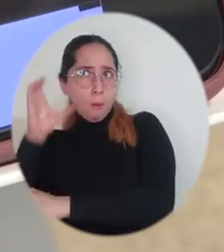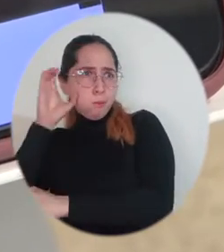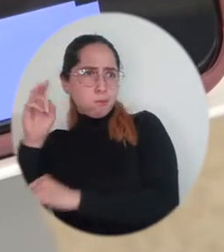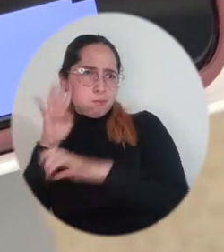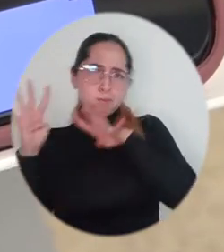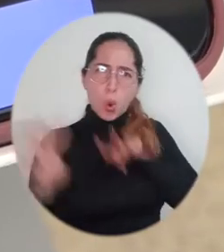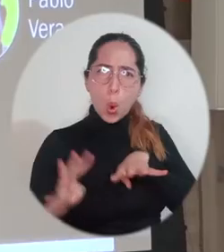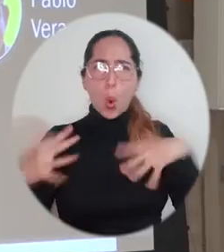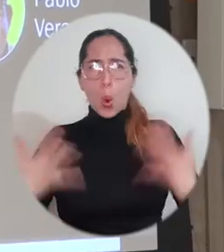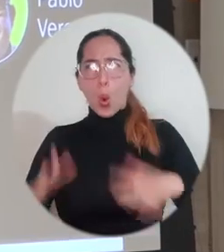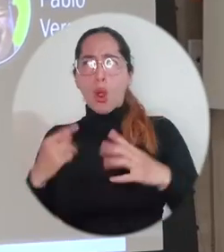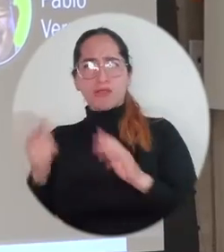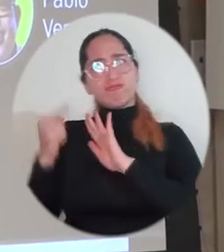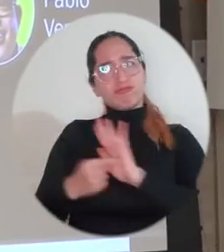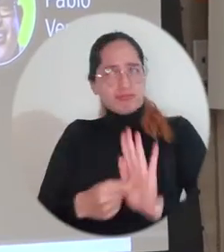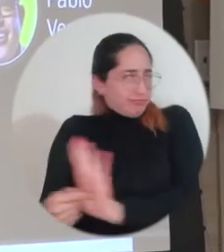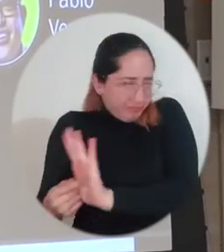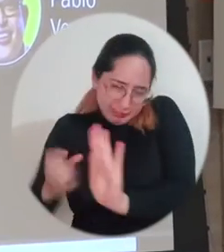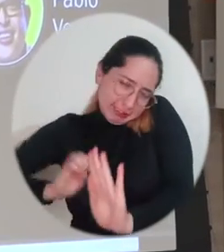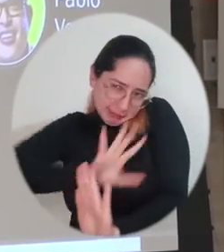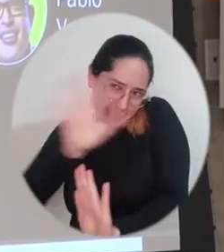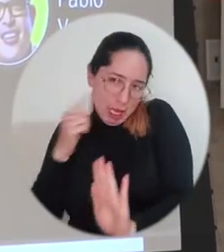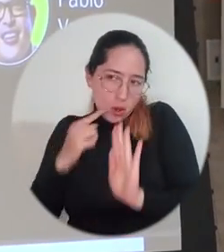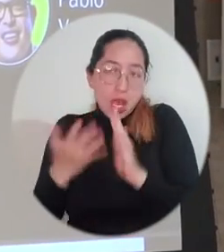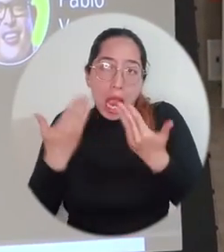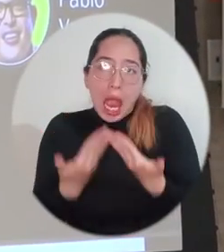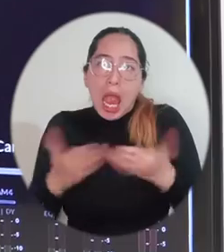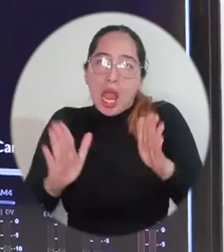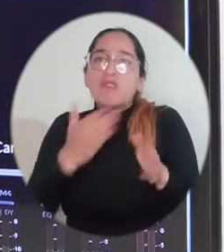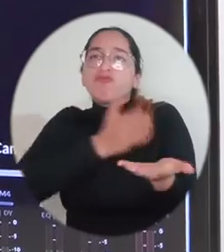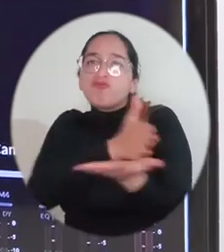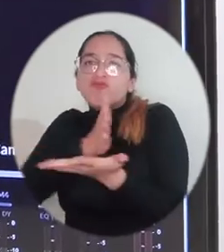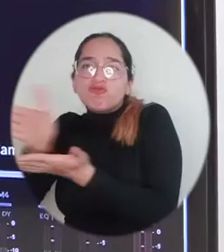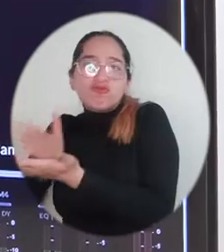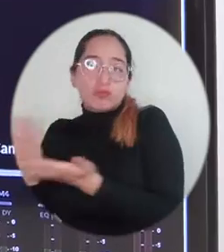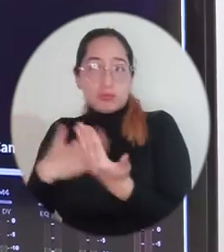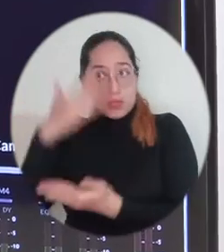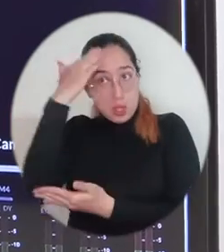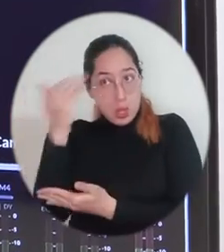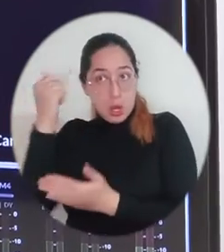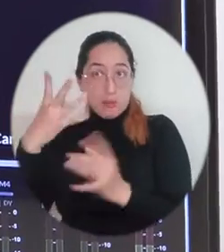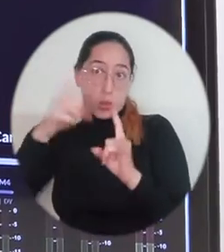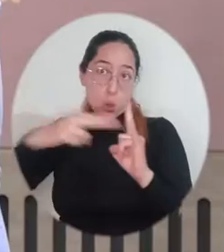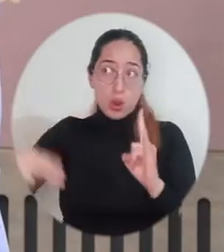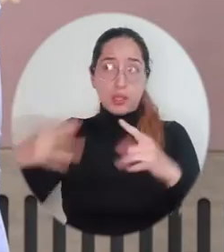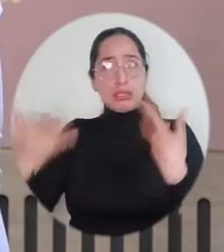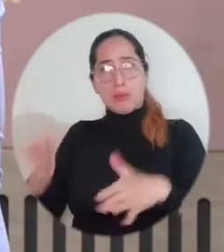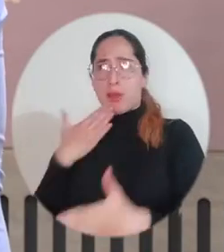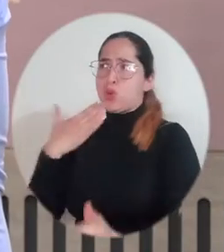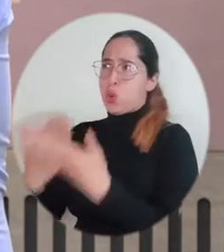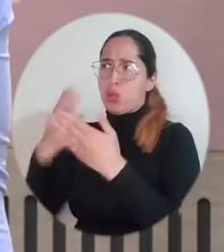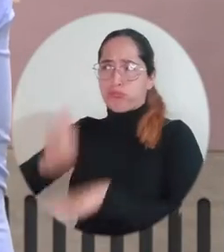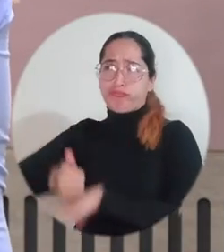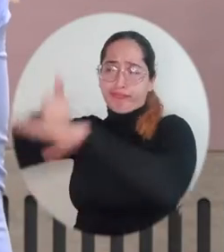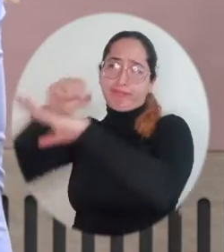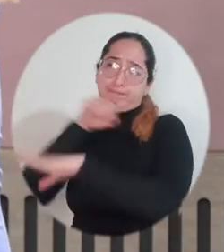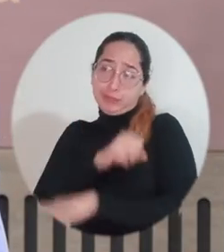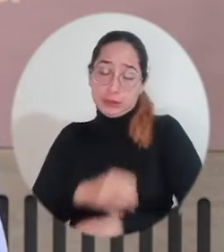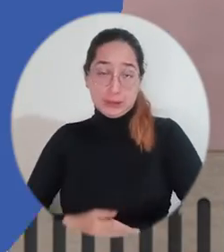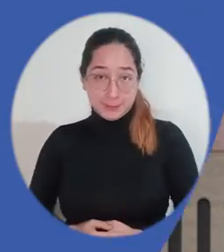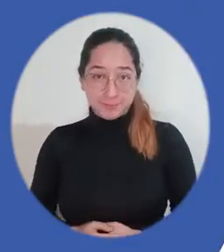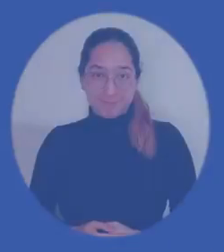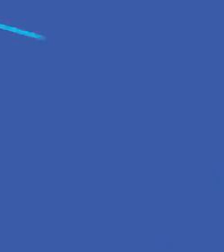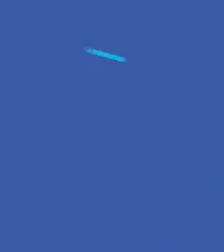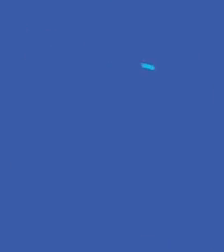y hay que agradecer a las autoridades académicas de la universidad, a nuestro rector, al doctor